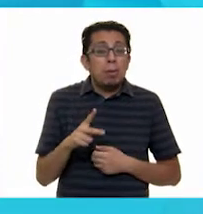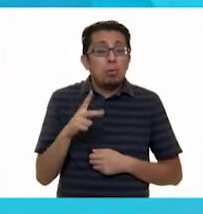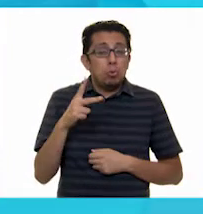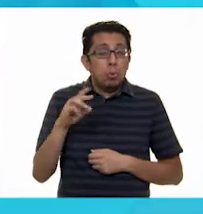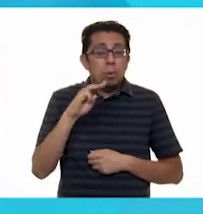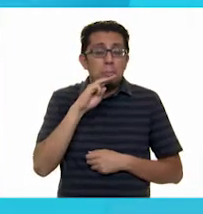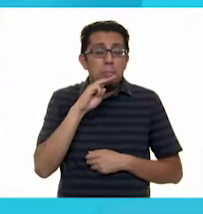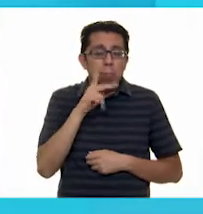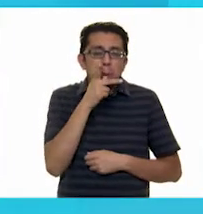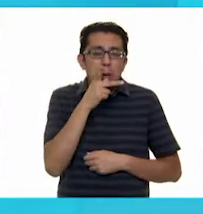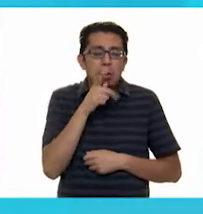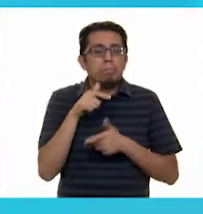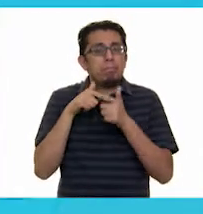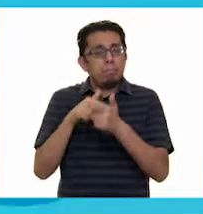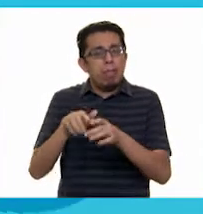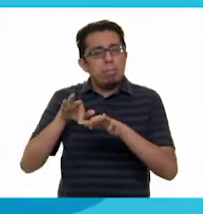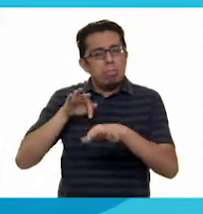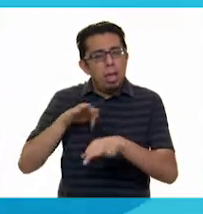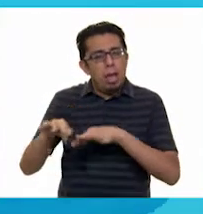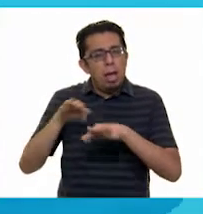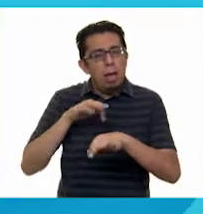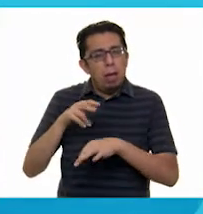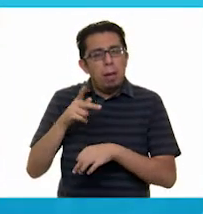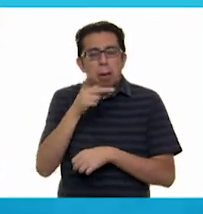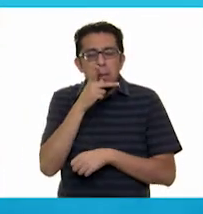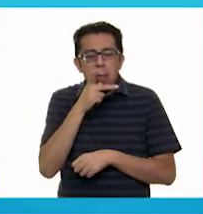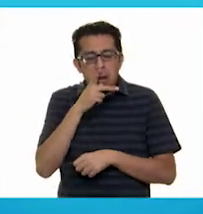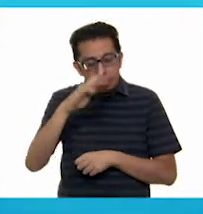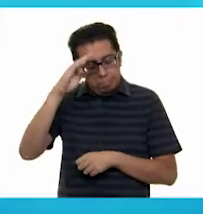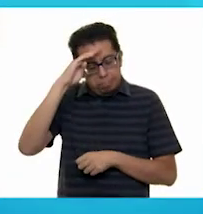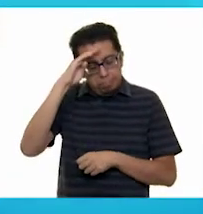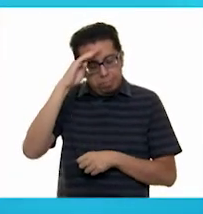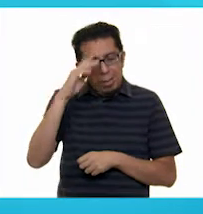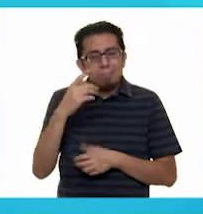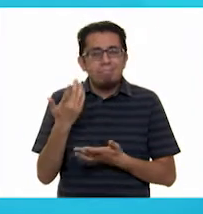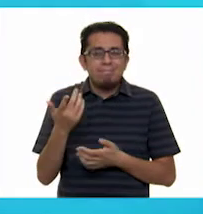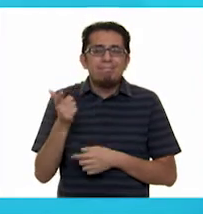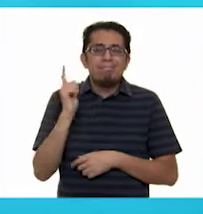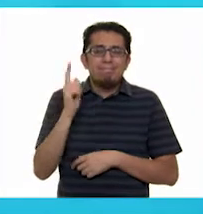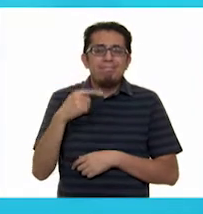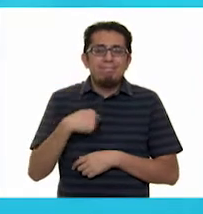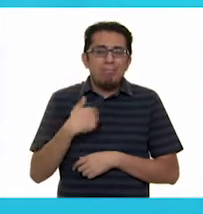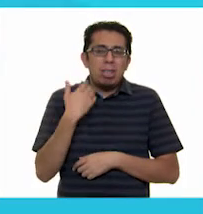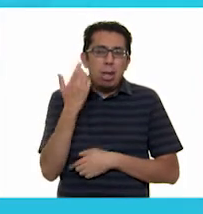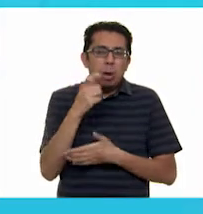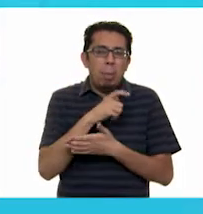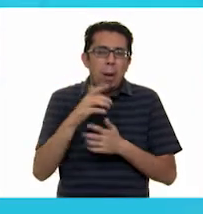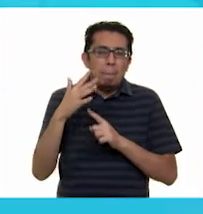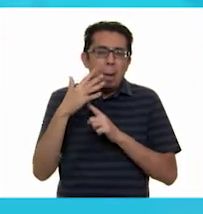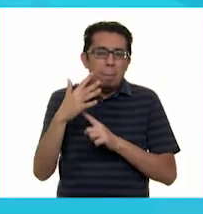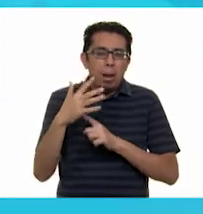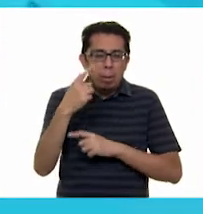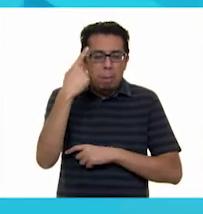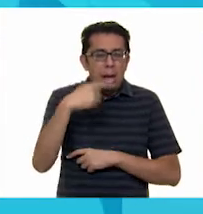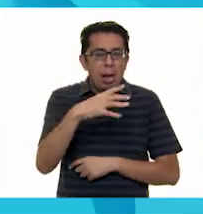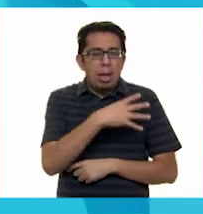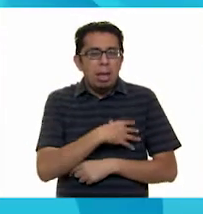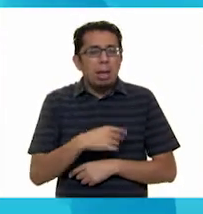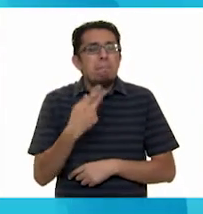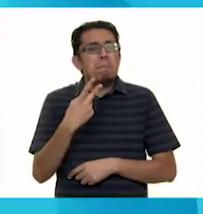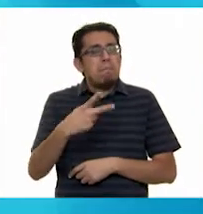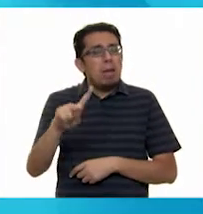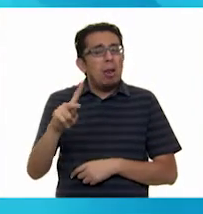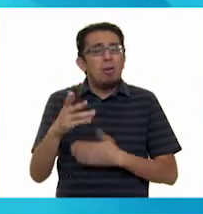continúa con su trabajo y piensa. Me gustaría comprarle a Emma su papalote, pero